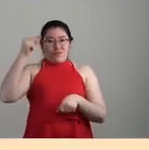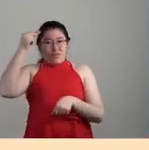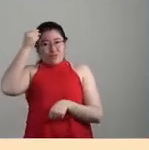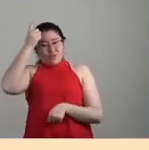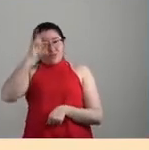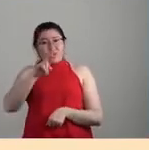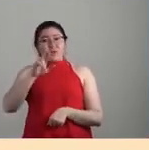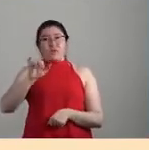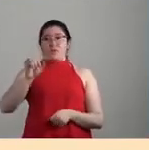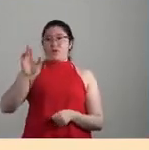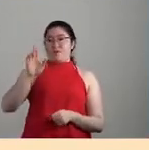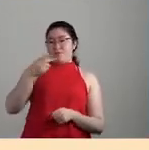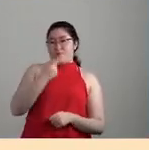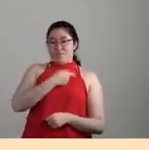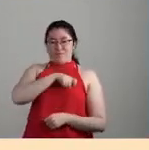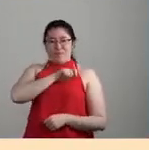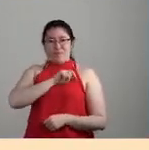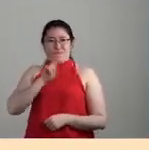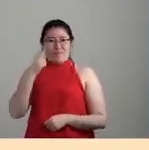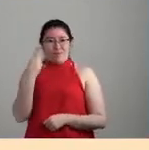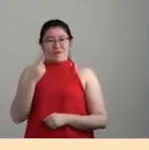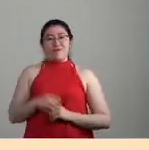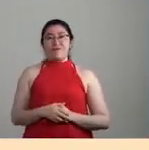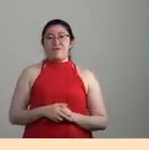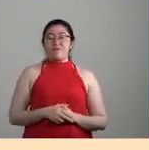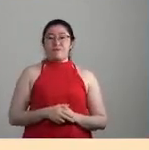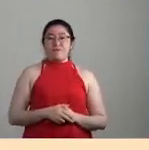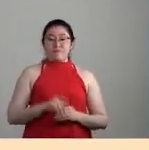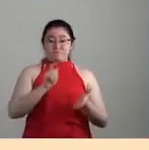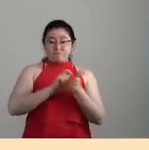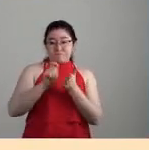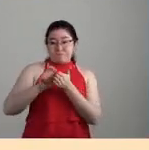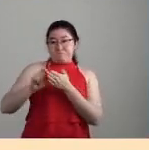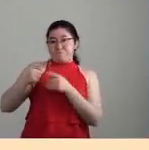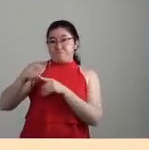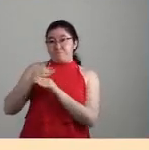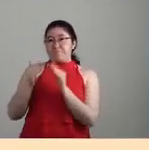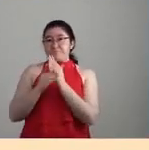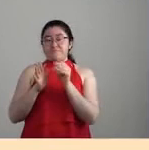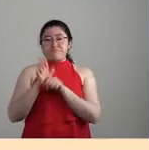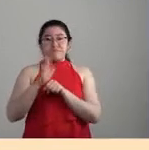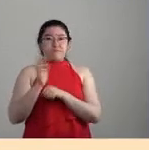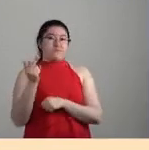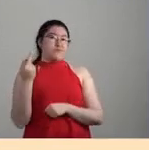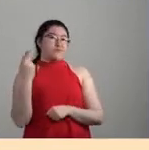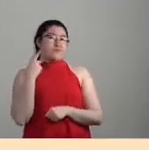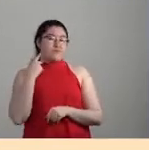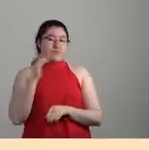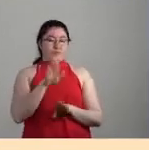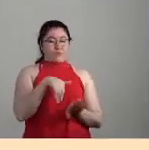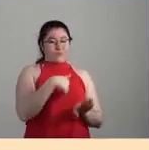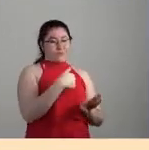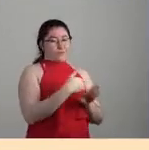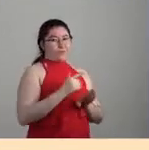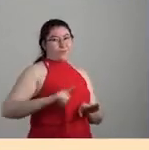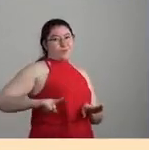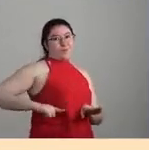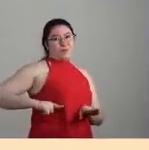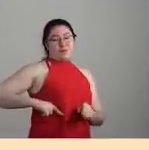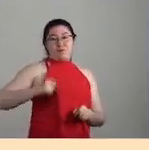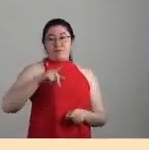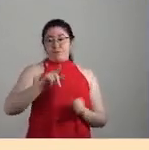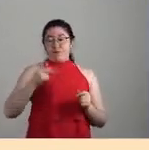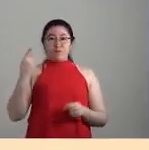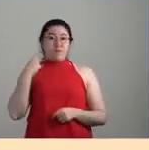Complutense de Madrid. Autor, entre otras publicaciones, de La Política contra el Estado, sobre la política de